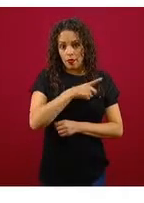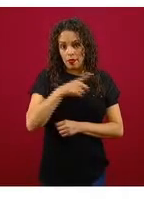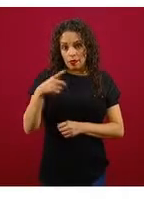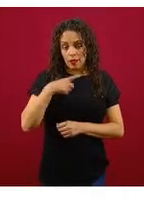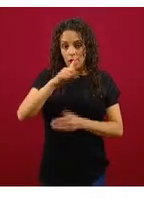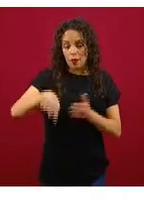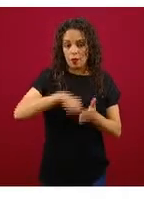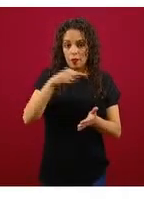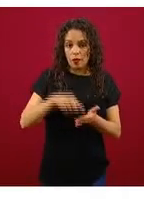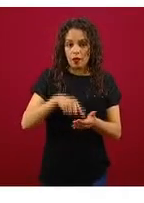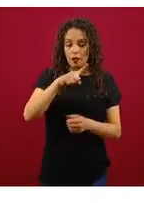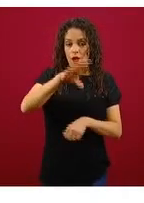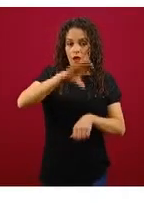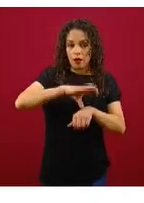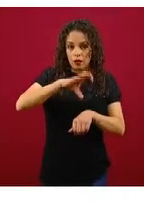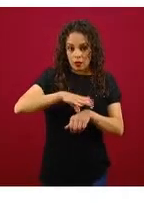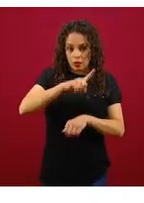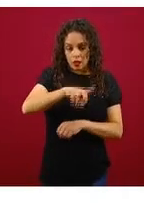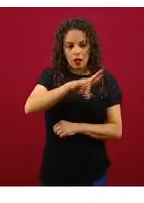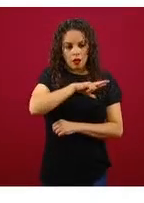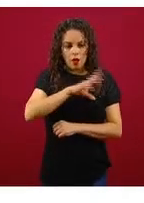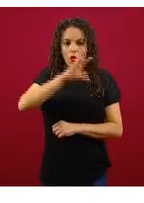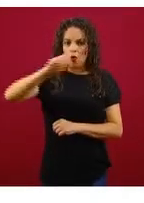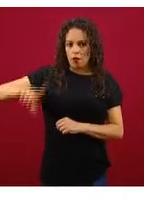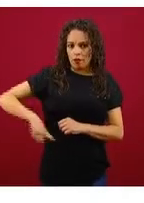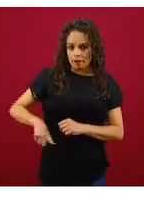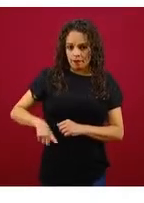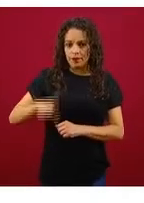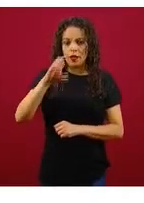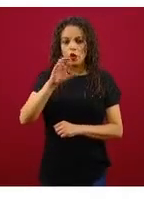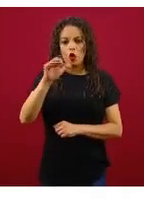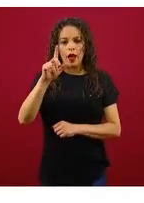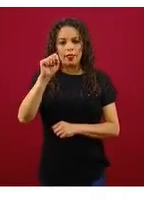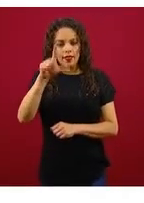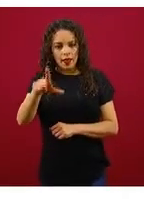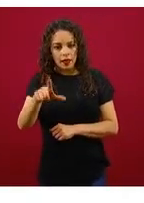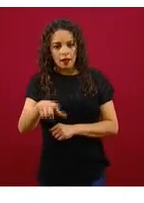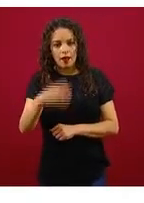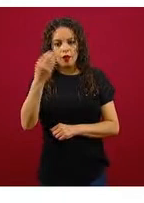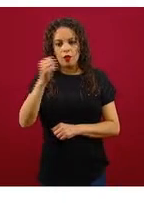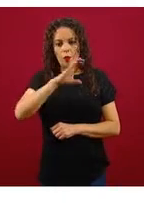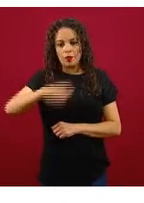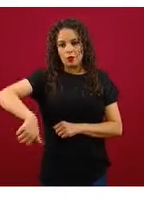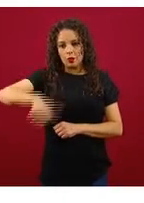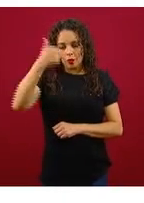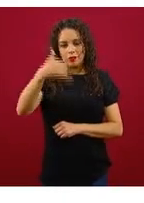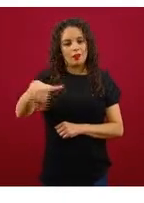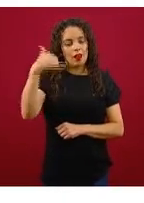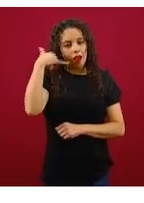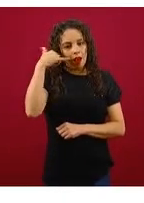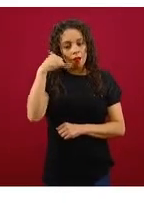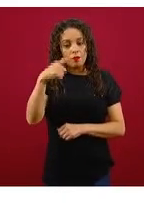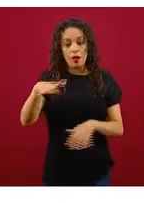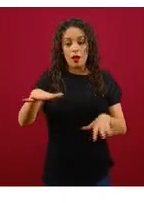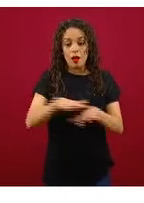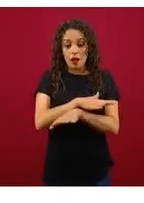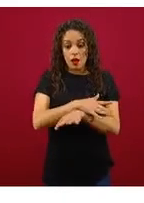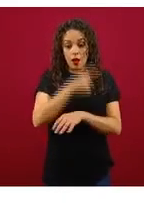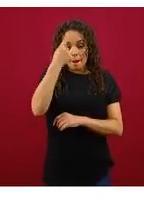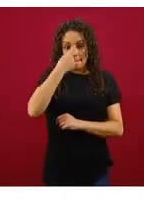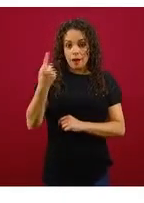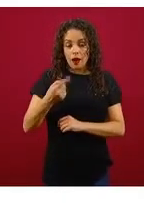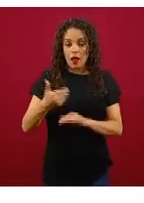salud públicas y privadas. Locatel 911 se modifica para tener atención